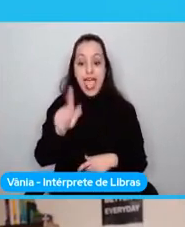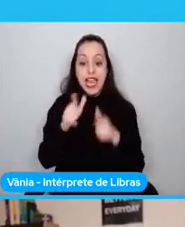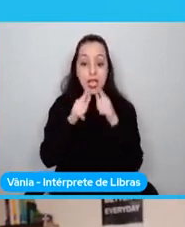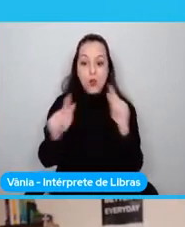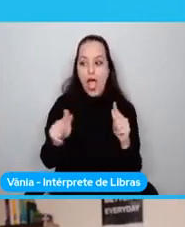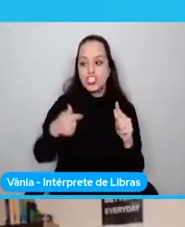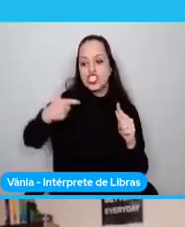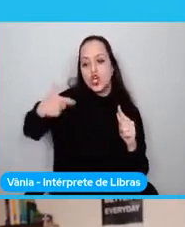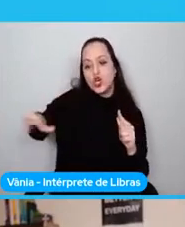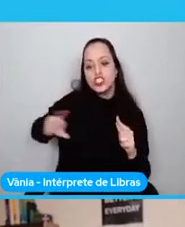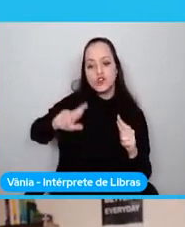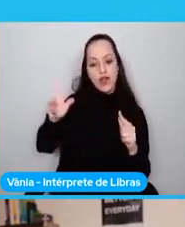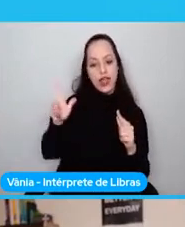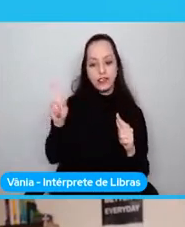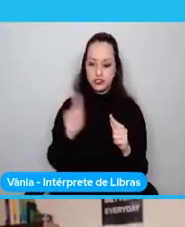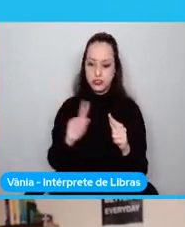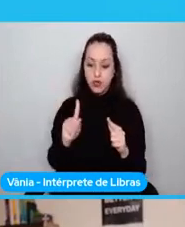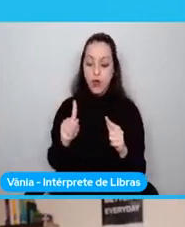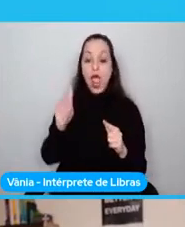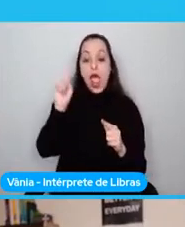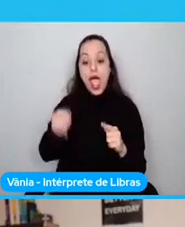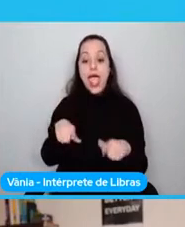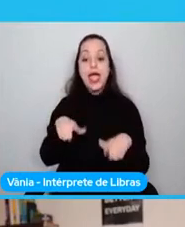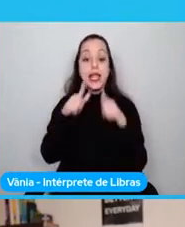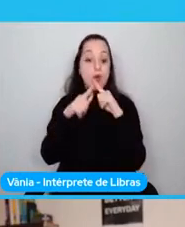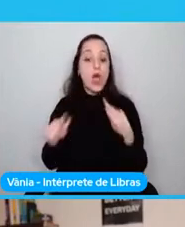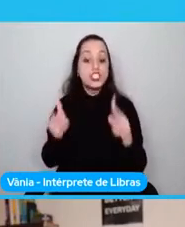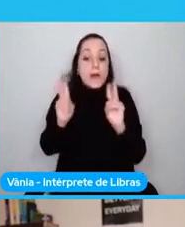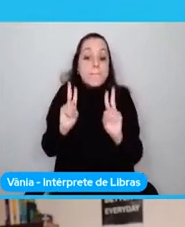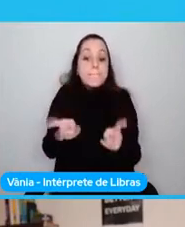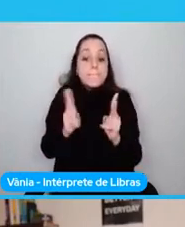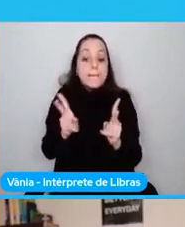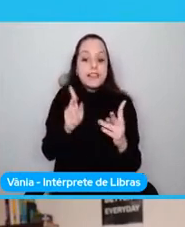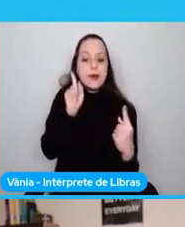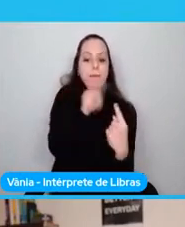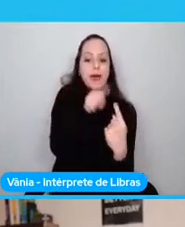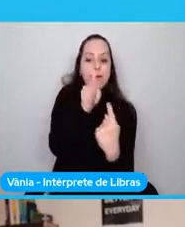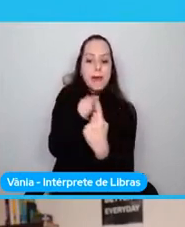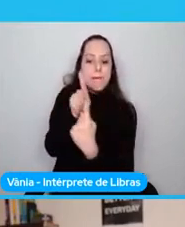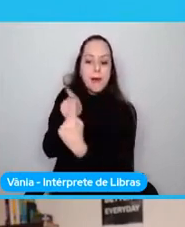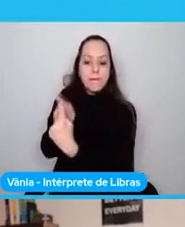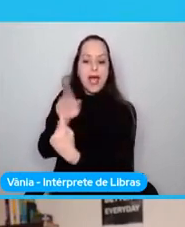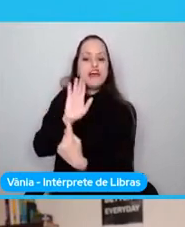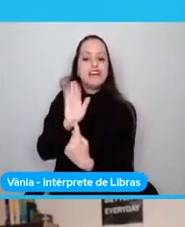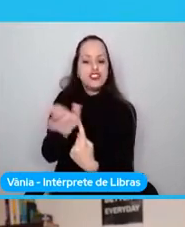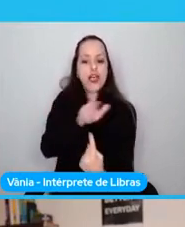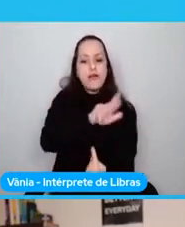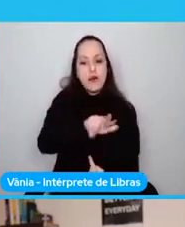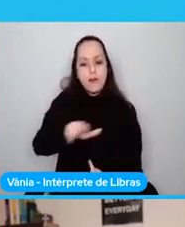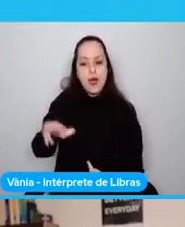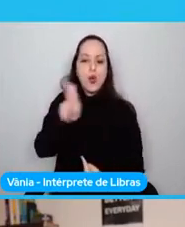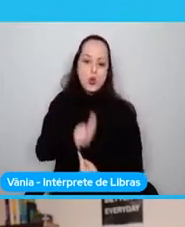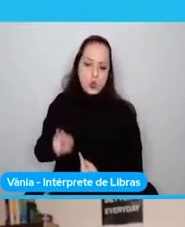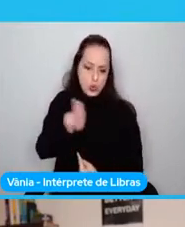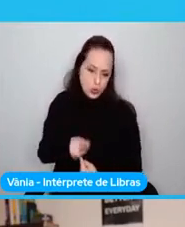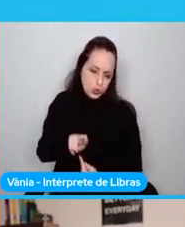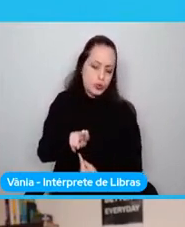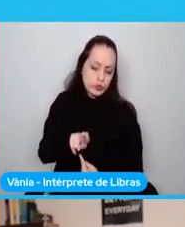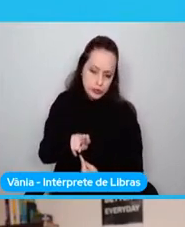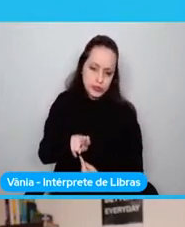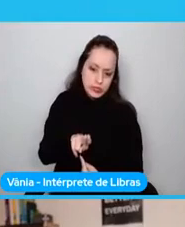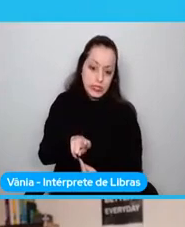más. WebAssembly es simplemente el mismo lenguaje que ya utilizas siempre y cuando soporte WebAssembly,